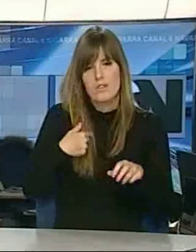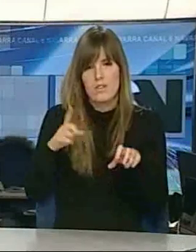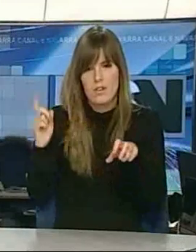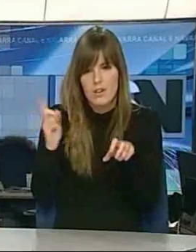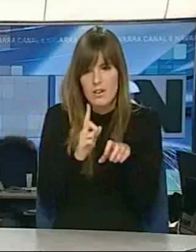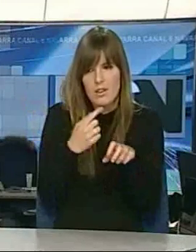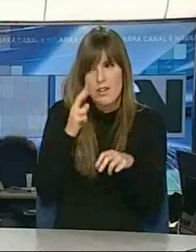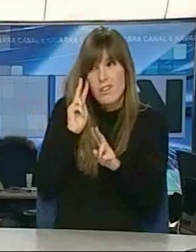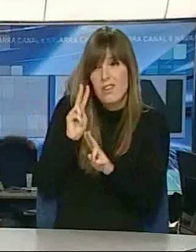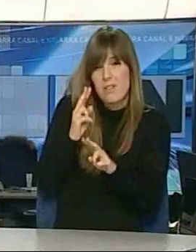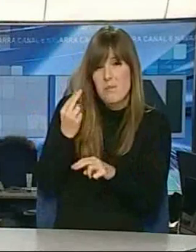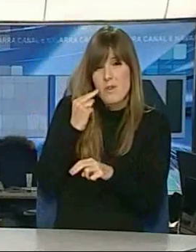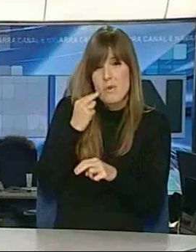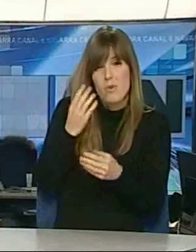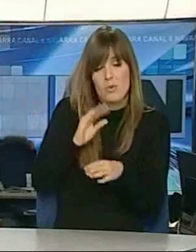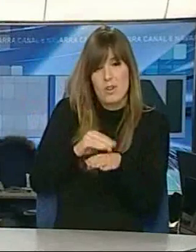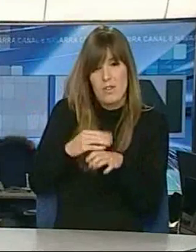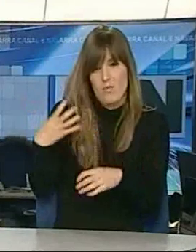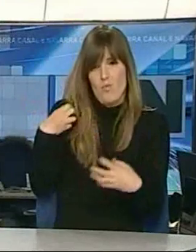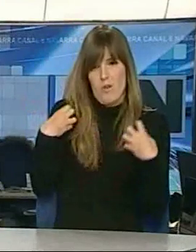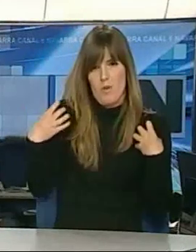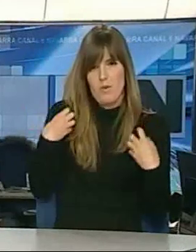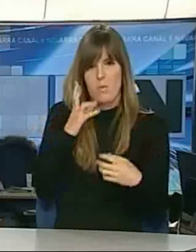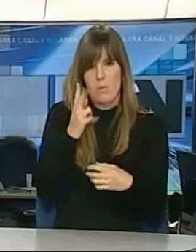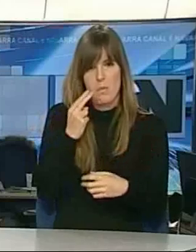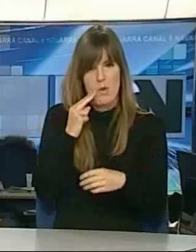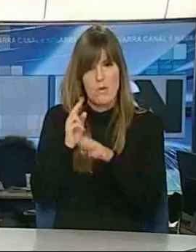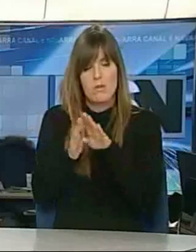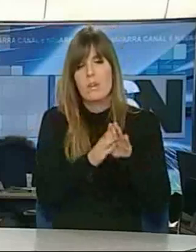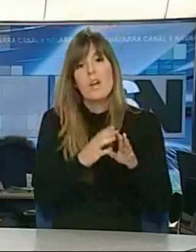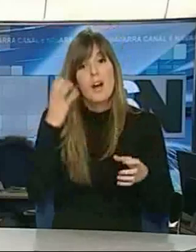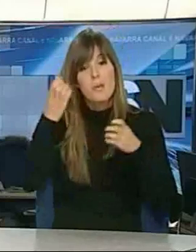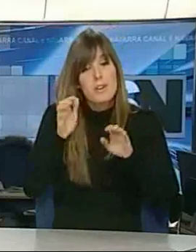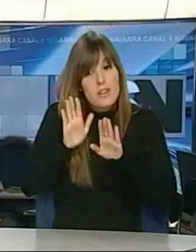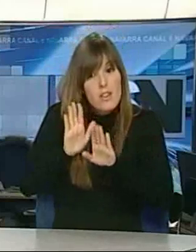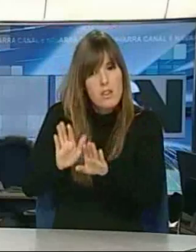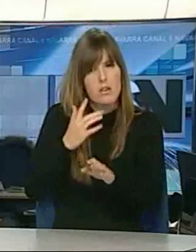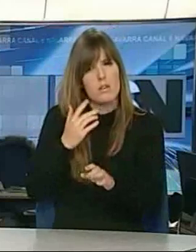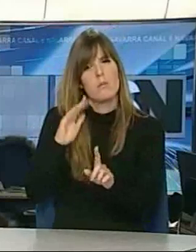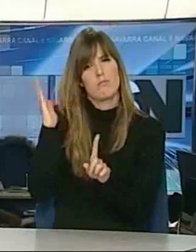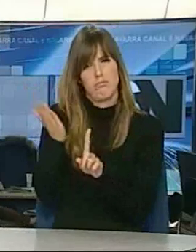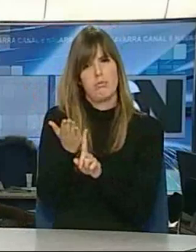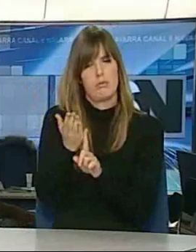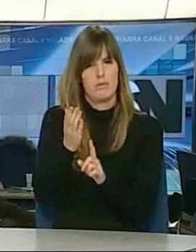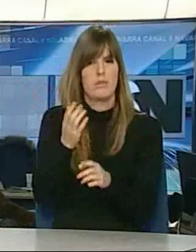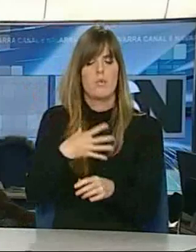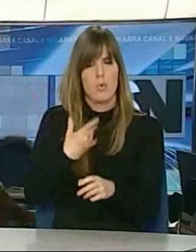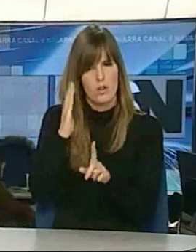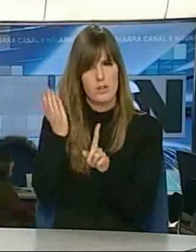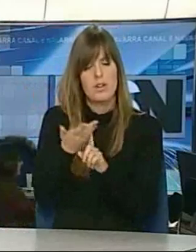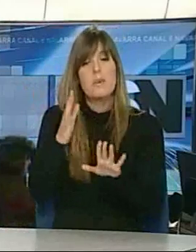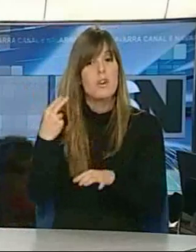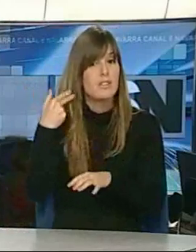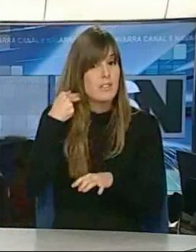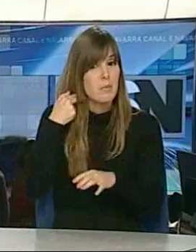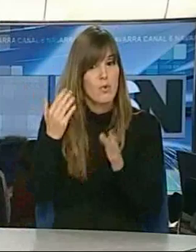y muchas veces nos muerden o cualquier cosa. El abandono animal está penado, pero solo si tiene chip que identifique al dueño y